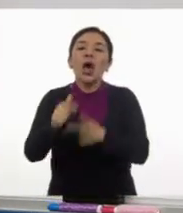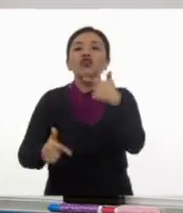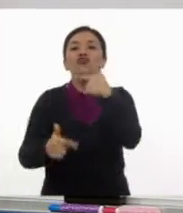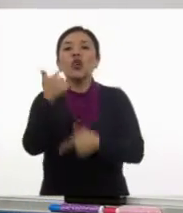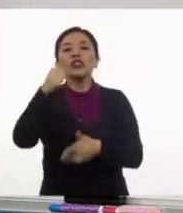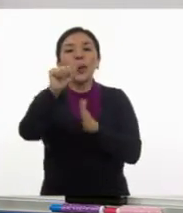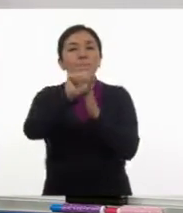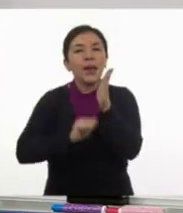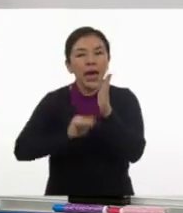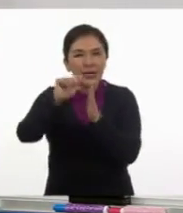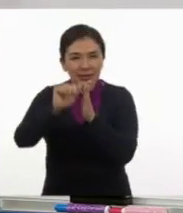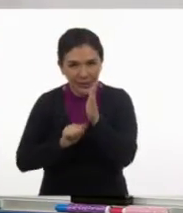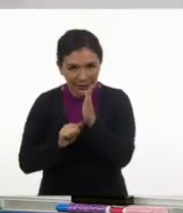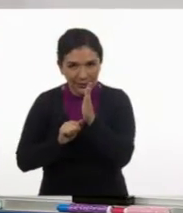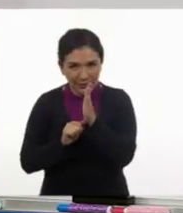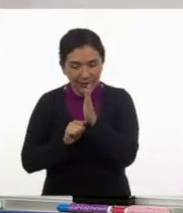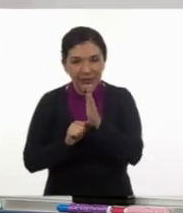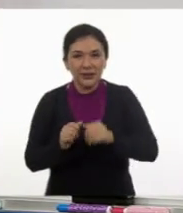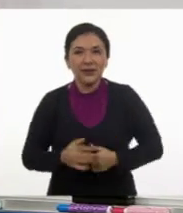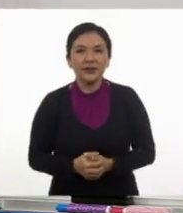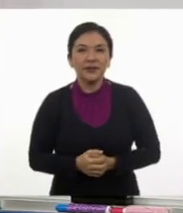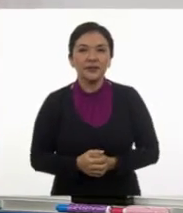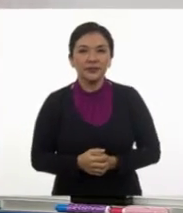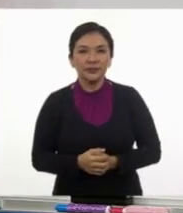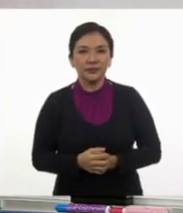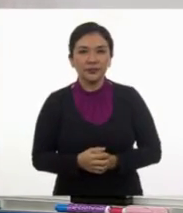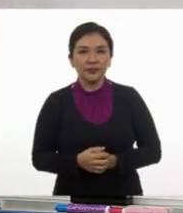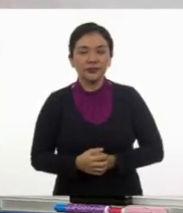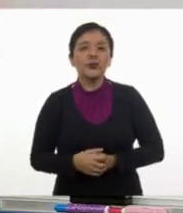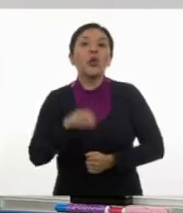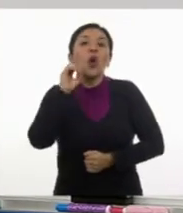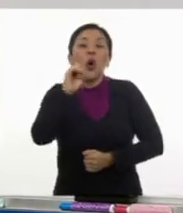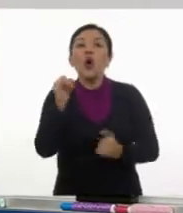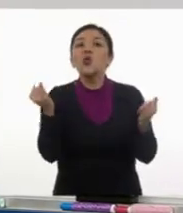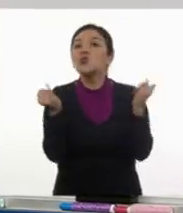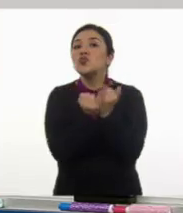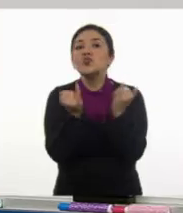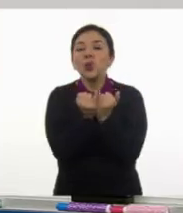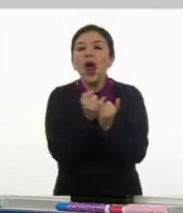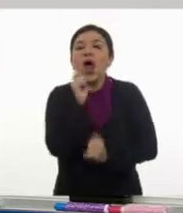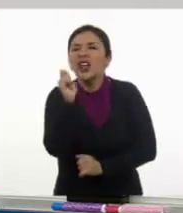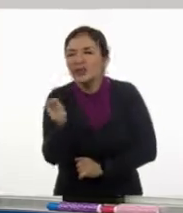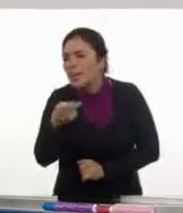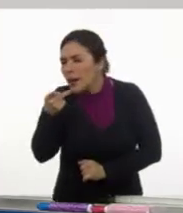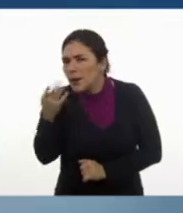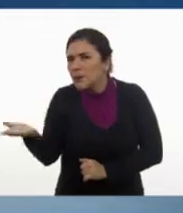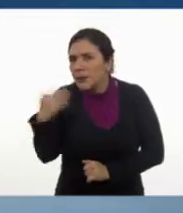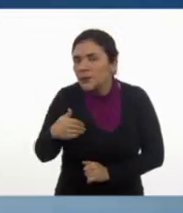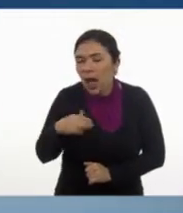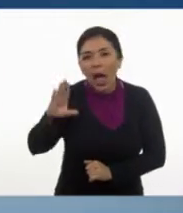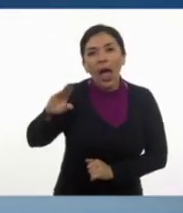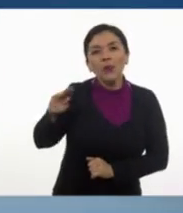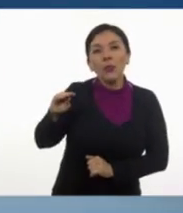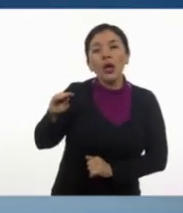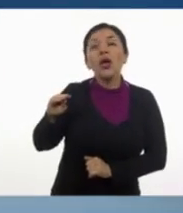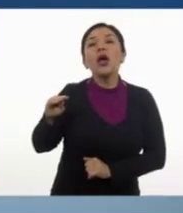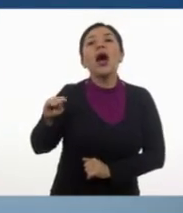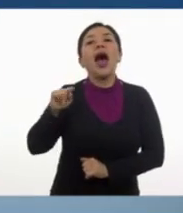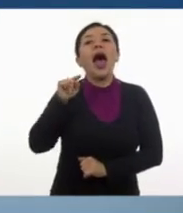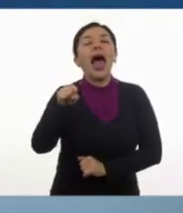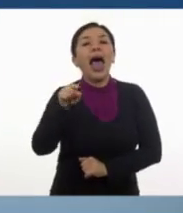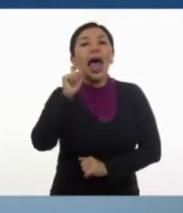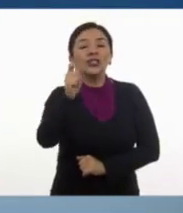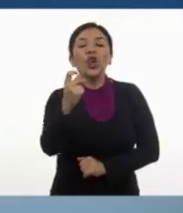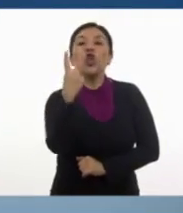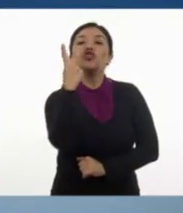meses o igual a cuánto, Ton? Igual a